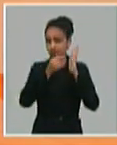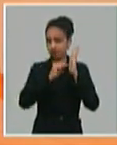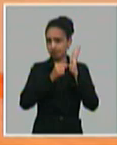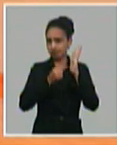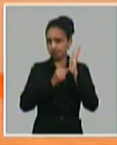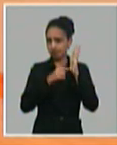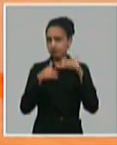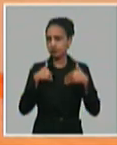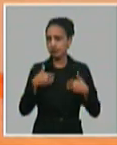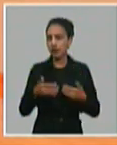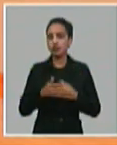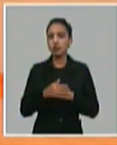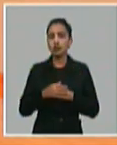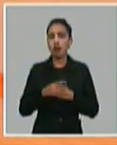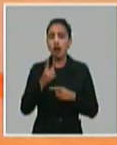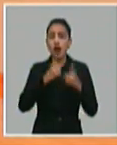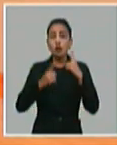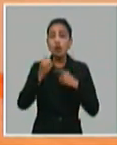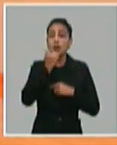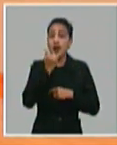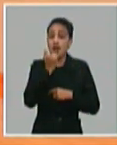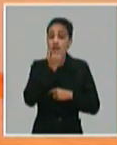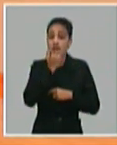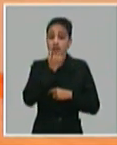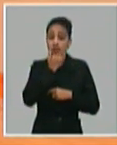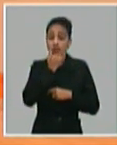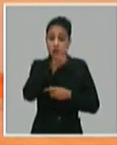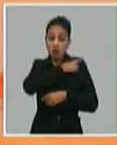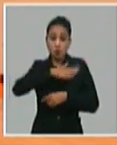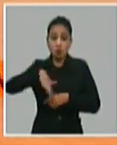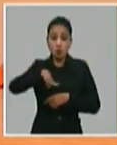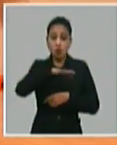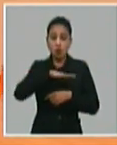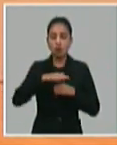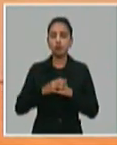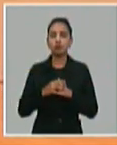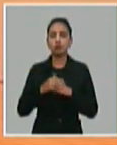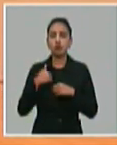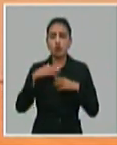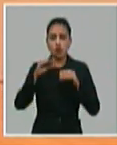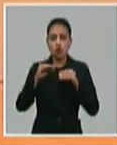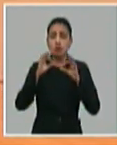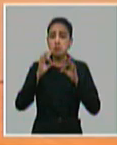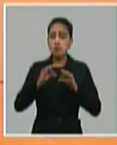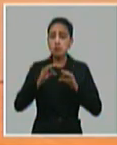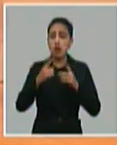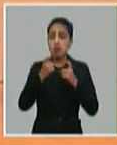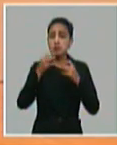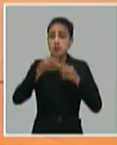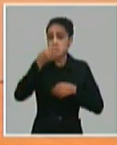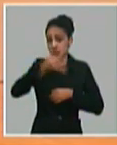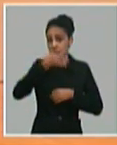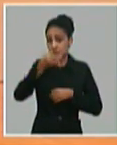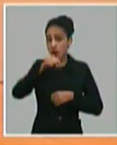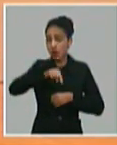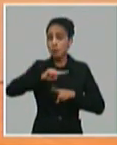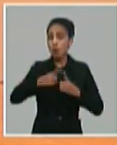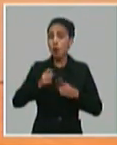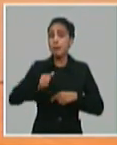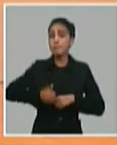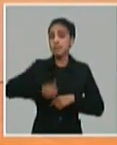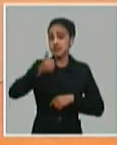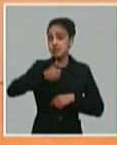aquellas de más impacto en la población. Y digo que es necesario, igual que de la manera que se ha hablado aquí por el presidente